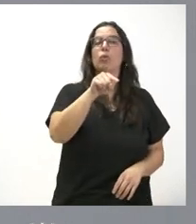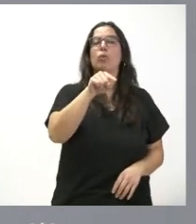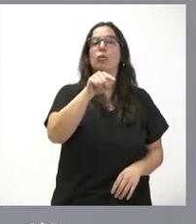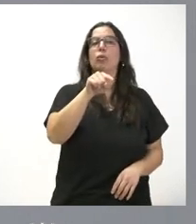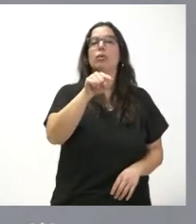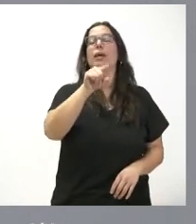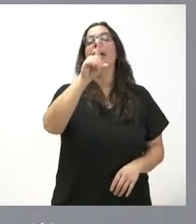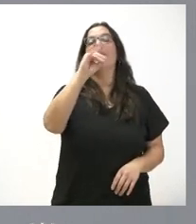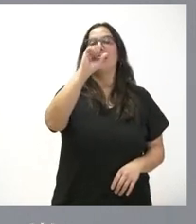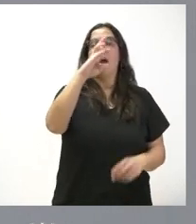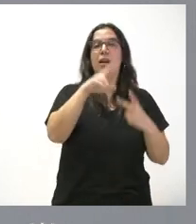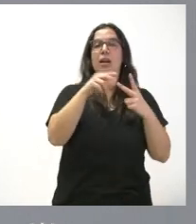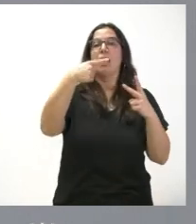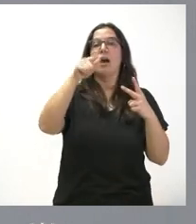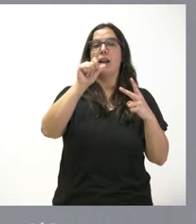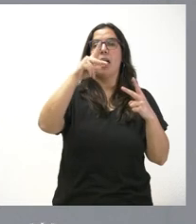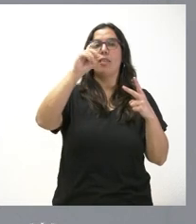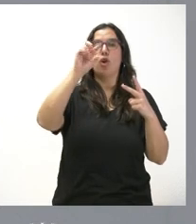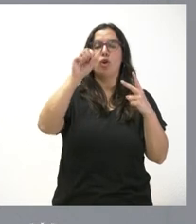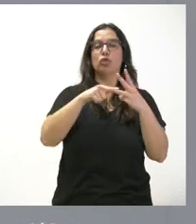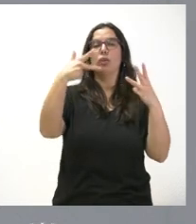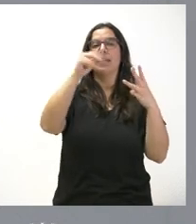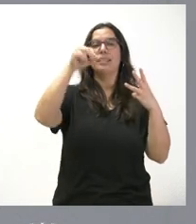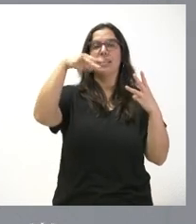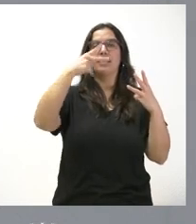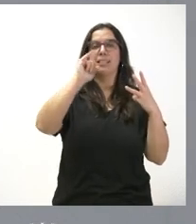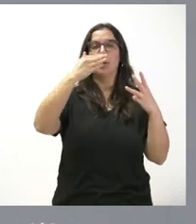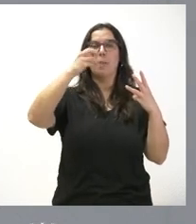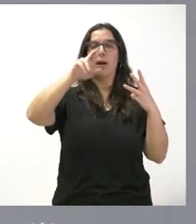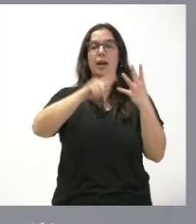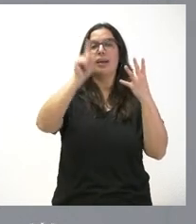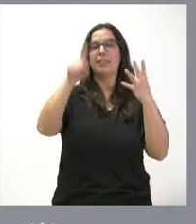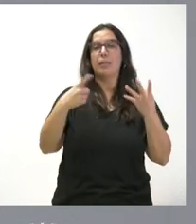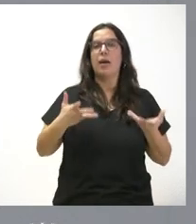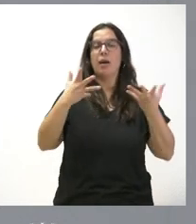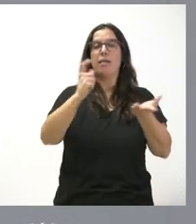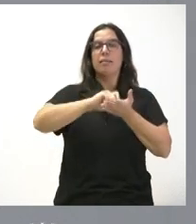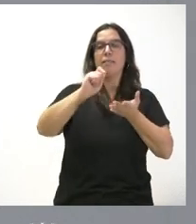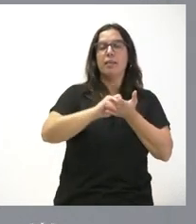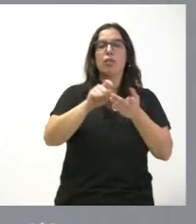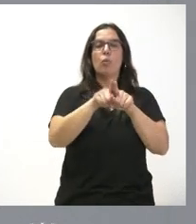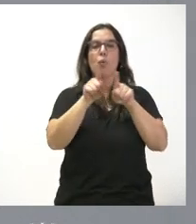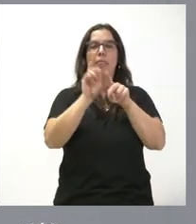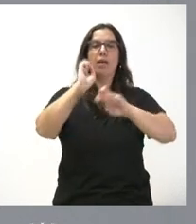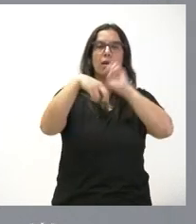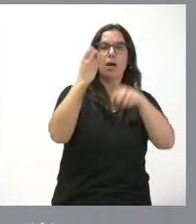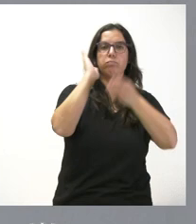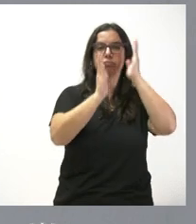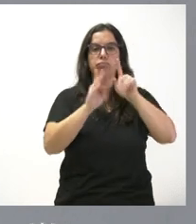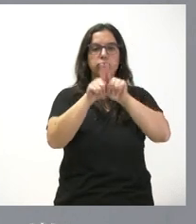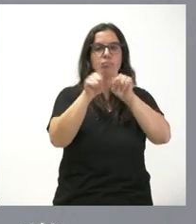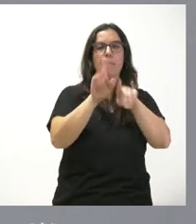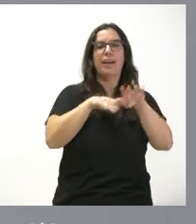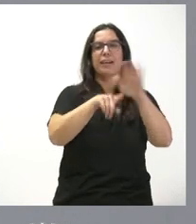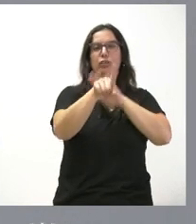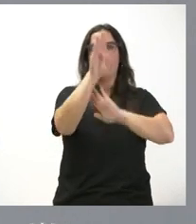Gladiolos, Chinchibarra, así como la prestación de servicios de oficina de rehabilitación tipo ventanilla para facilitar la gestión de